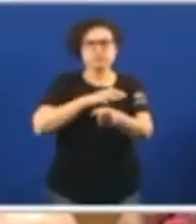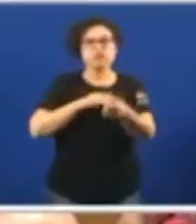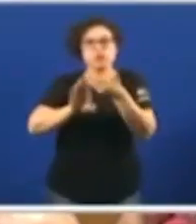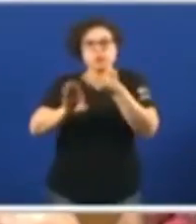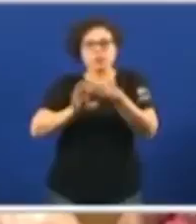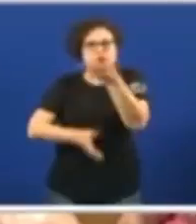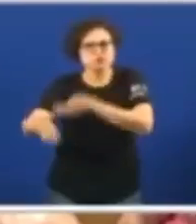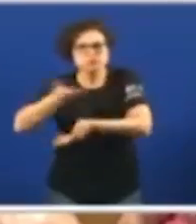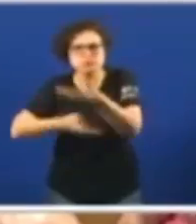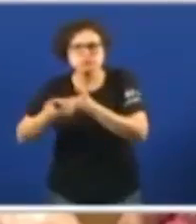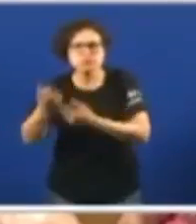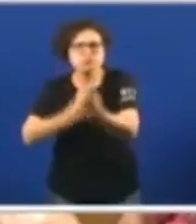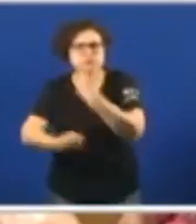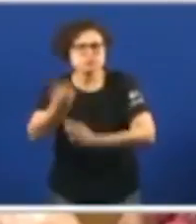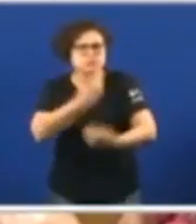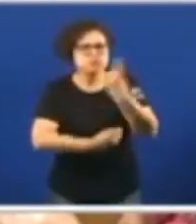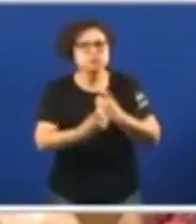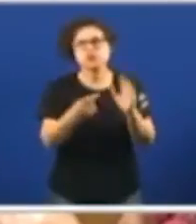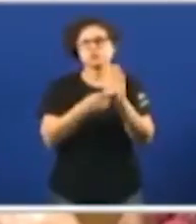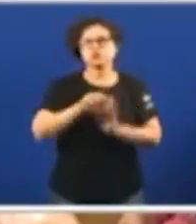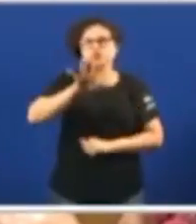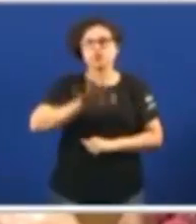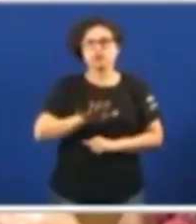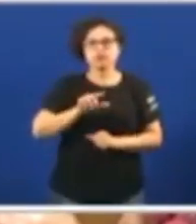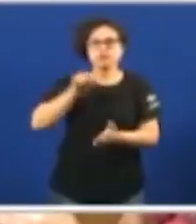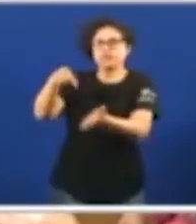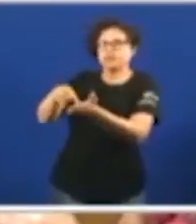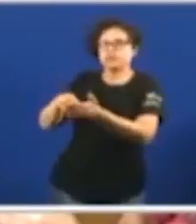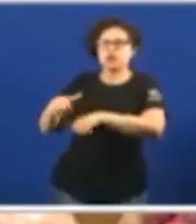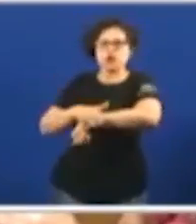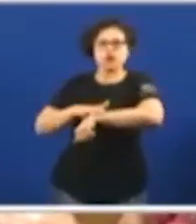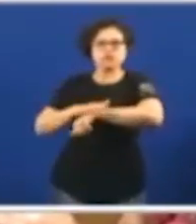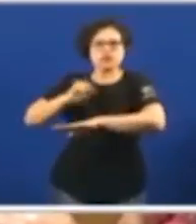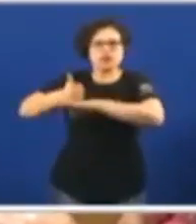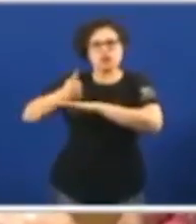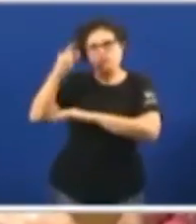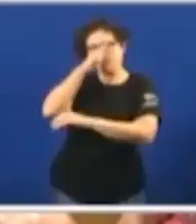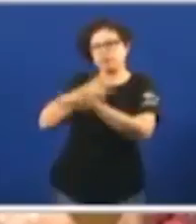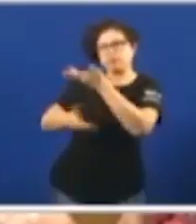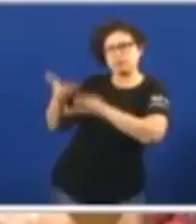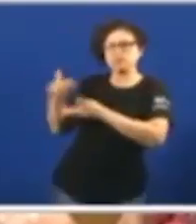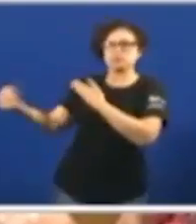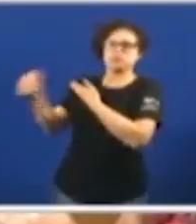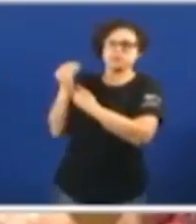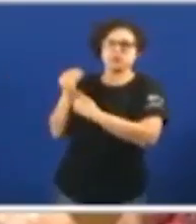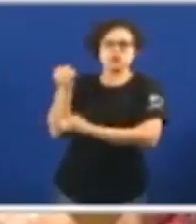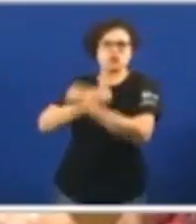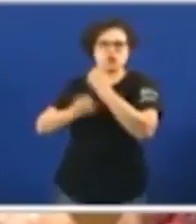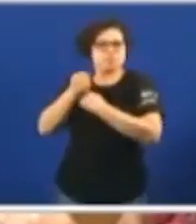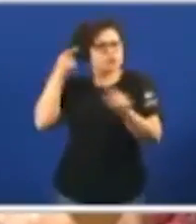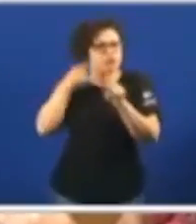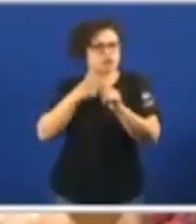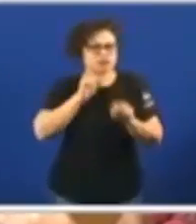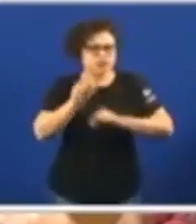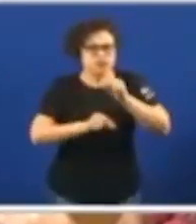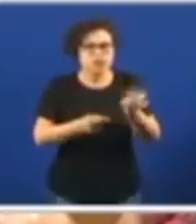e veciñas afectadas. 5, dirigirse ao Estado para solicitar colaboración e apoio económico para a localización e retirada do lindano.